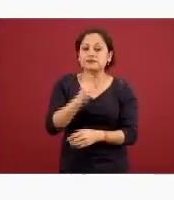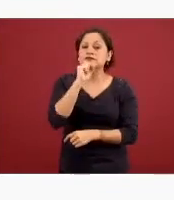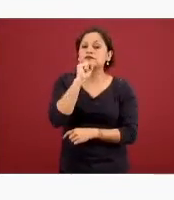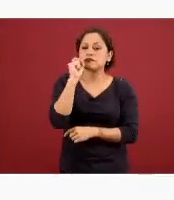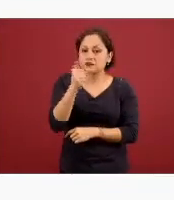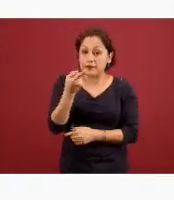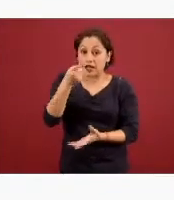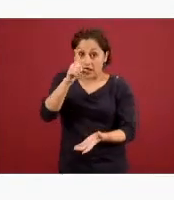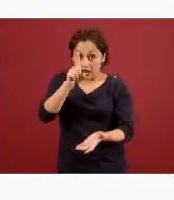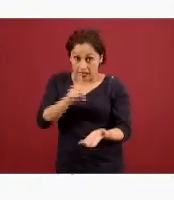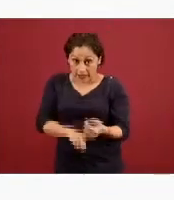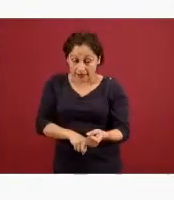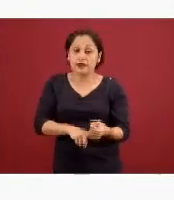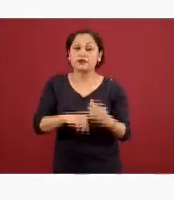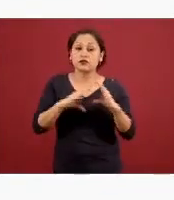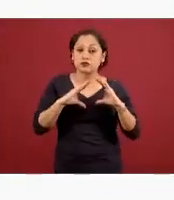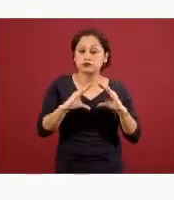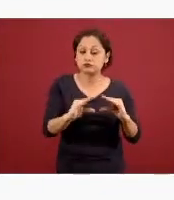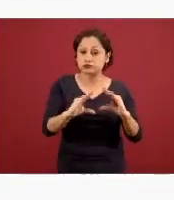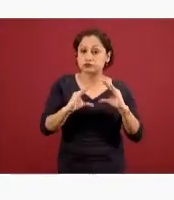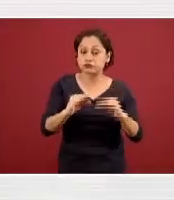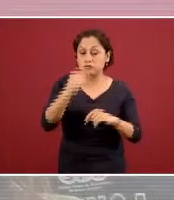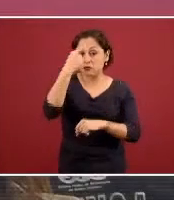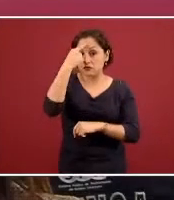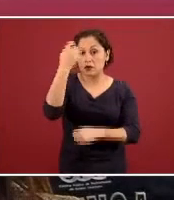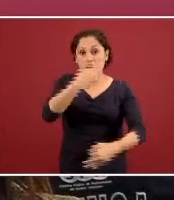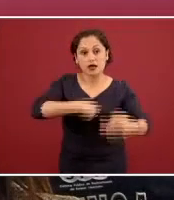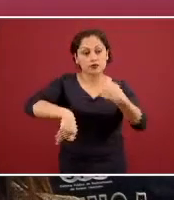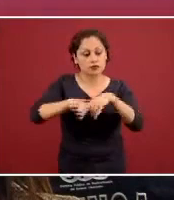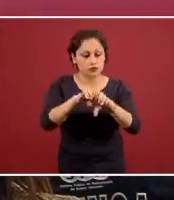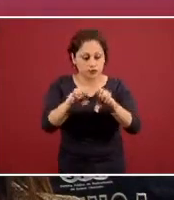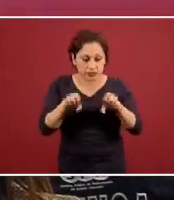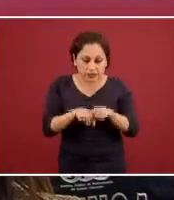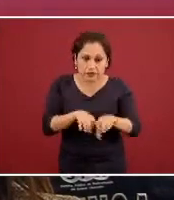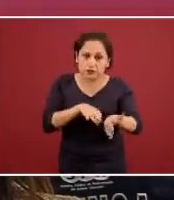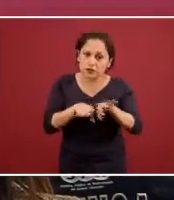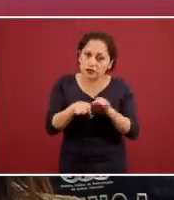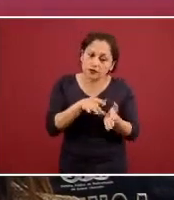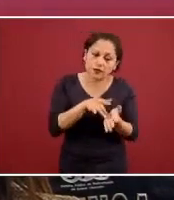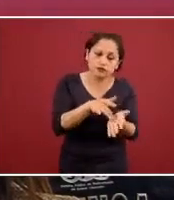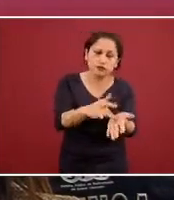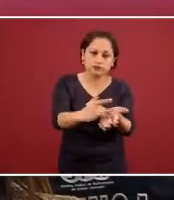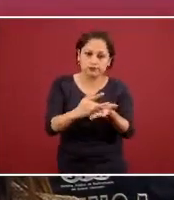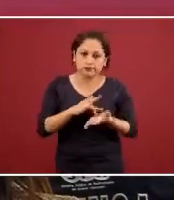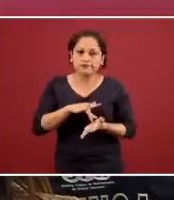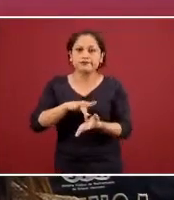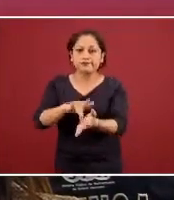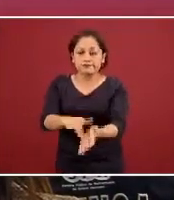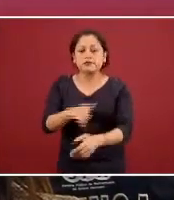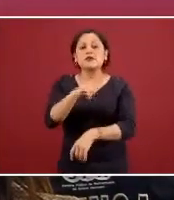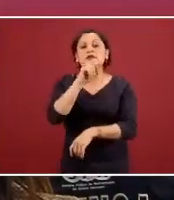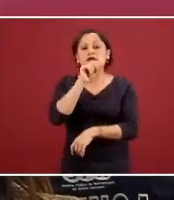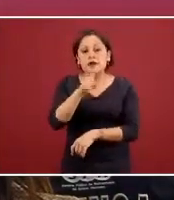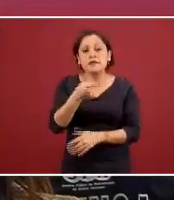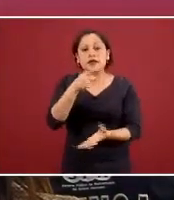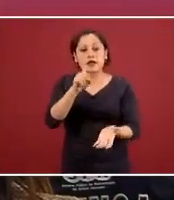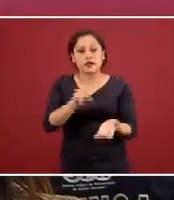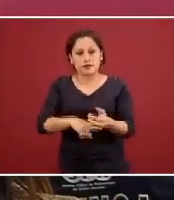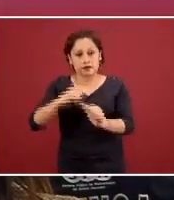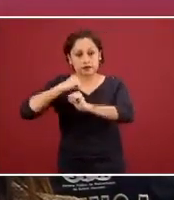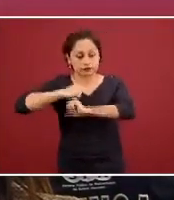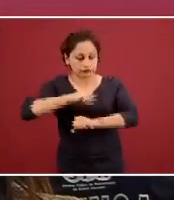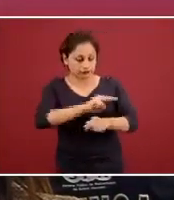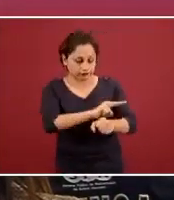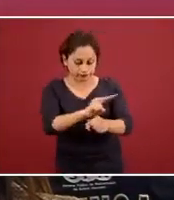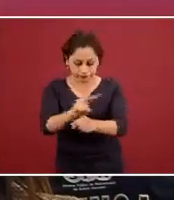capacitación en salud mental para que entre todos haya un apoyo. Hay que monitorear la salud mental y con ello estamos trabajando también en